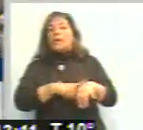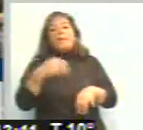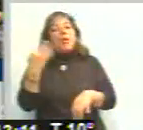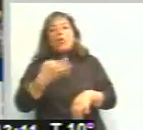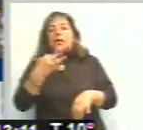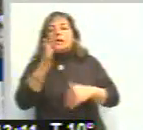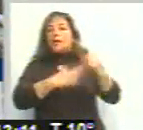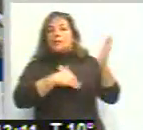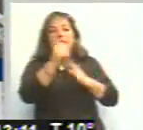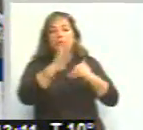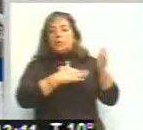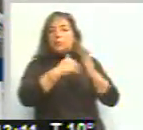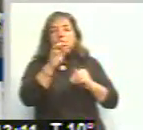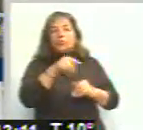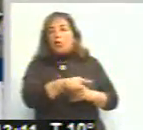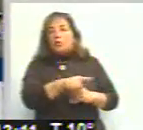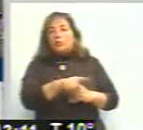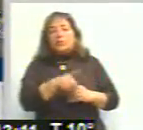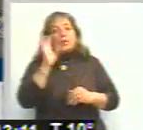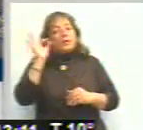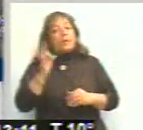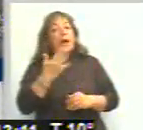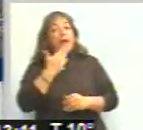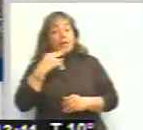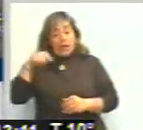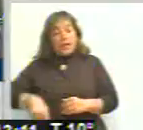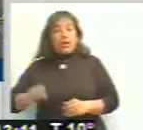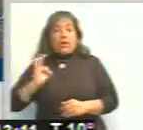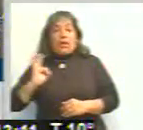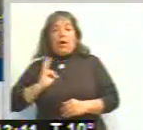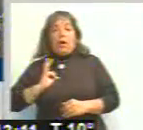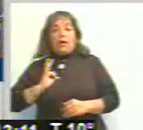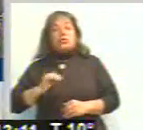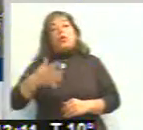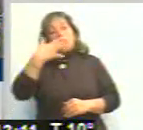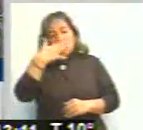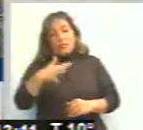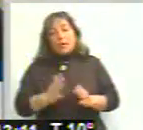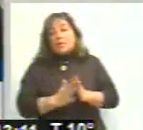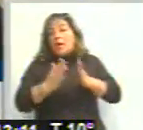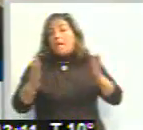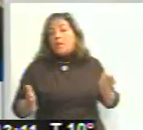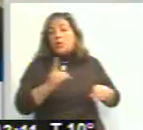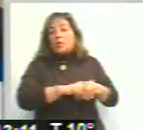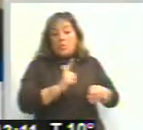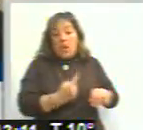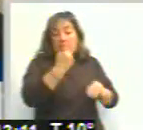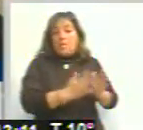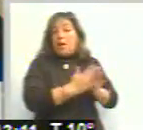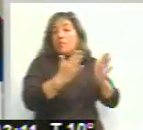la obra estaba previsto para abril de este año. De hecho, después se dieron ampliaciones, una primera ampliación